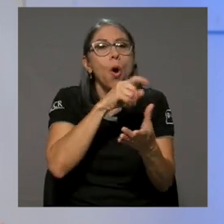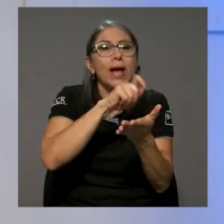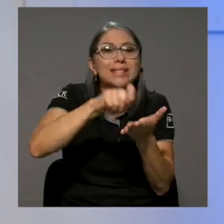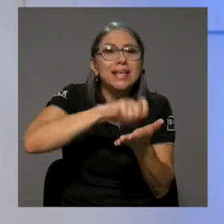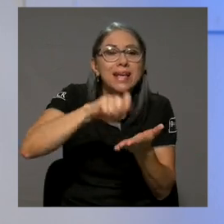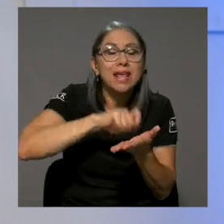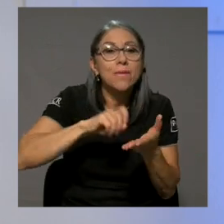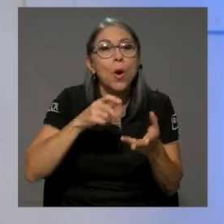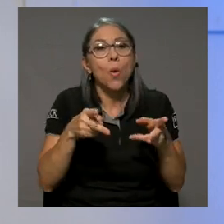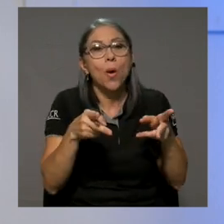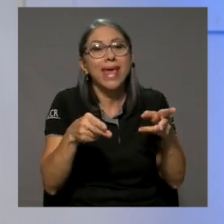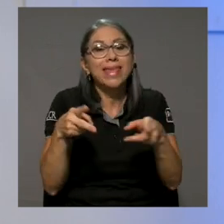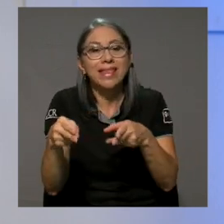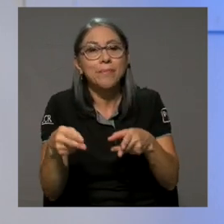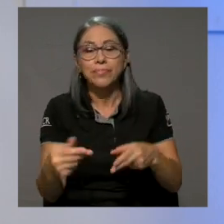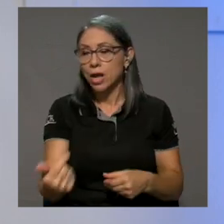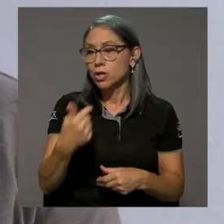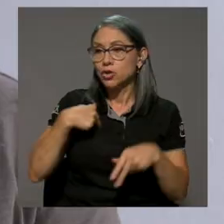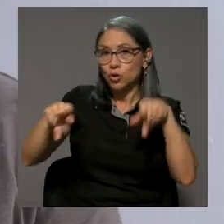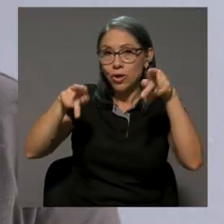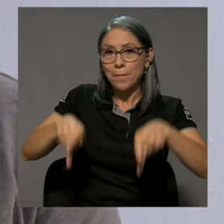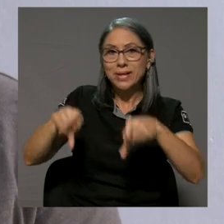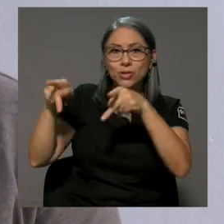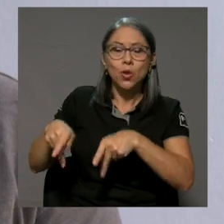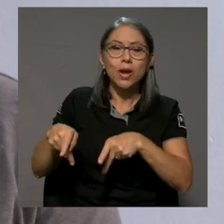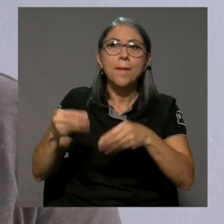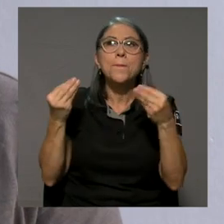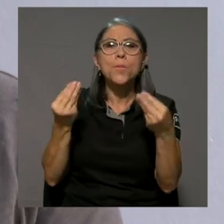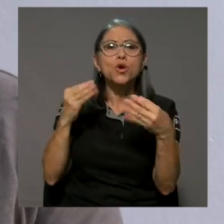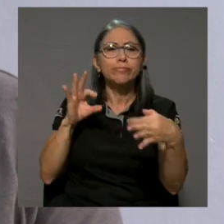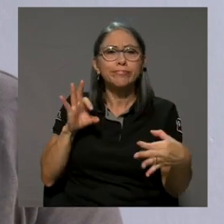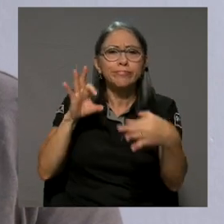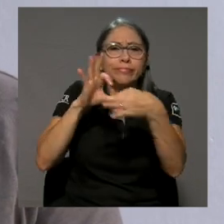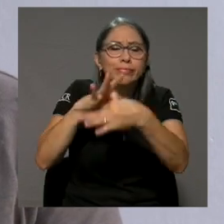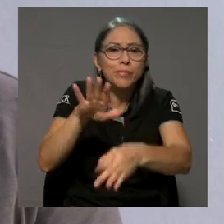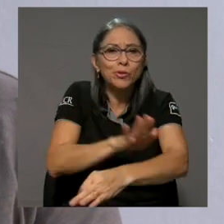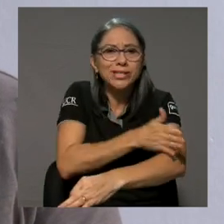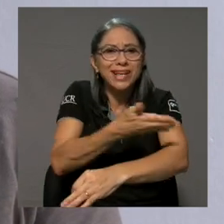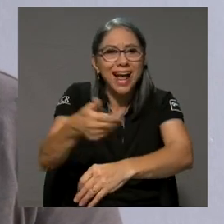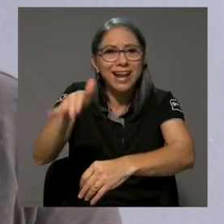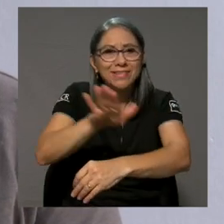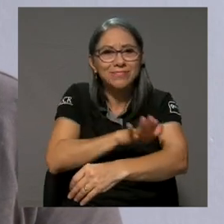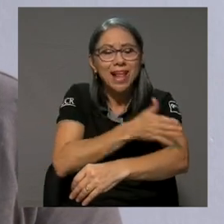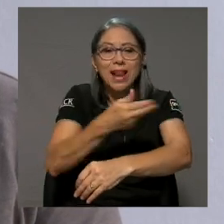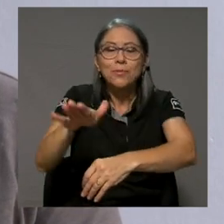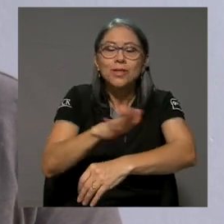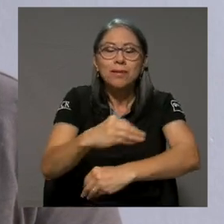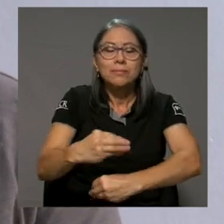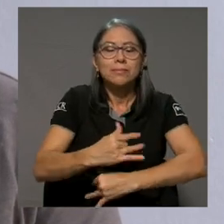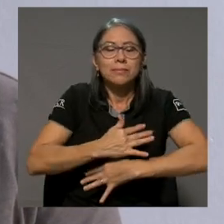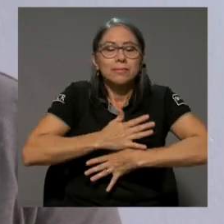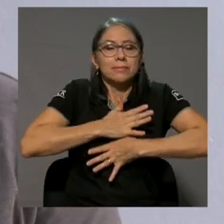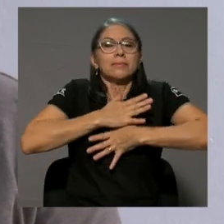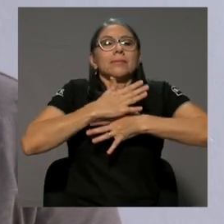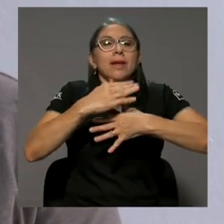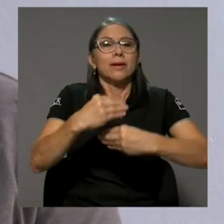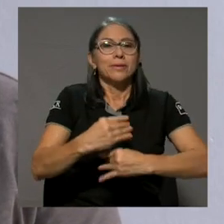de editar incluso también? Yo soy una persona sumamente musical. A mí la música me inspira